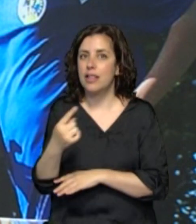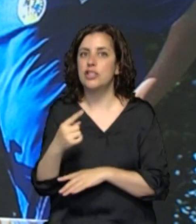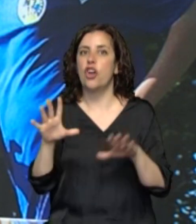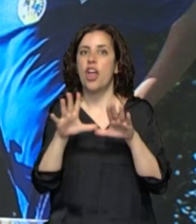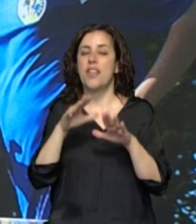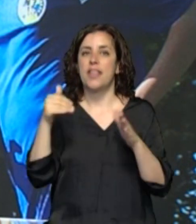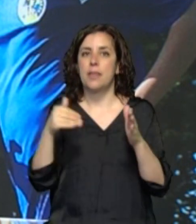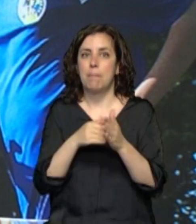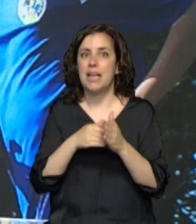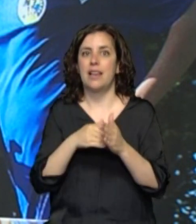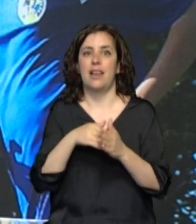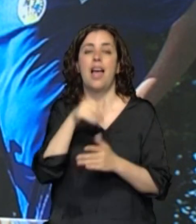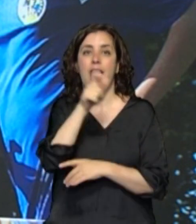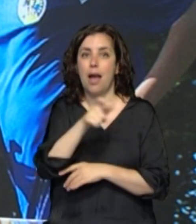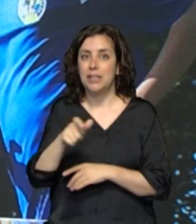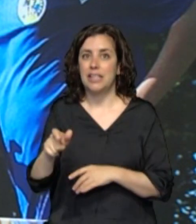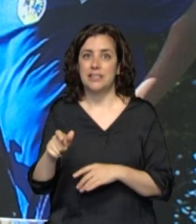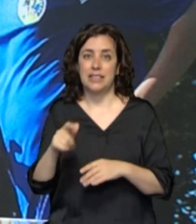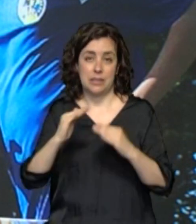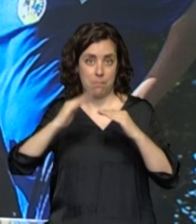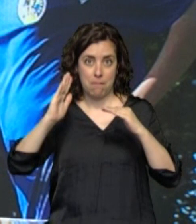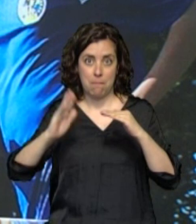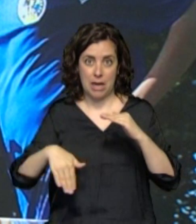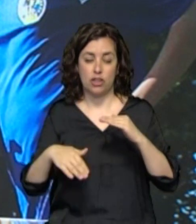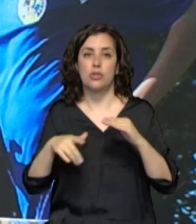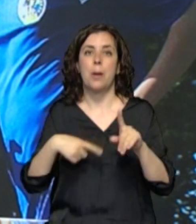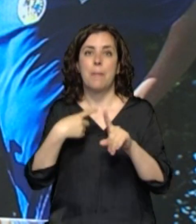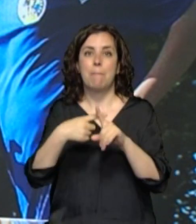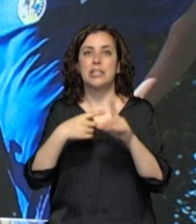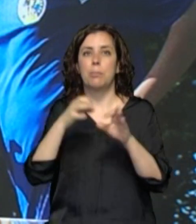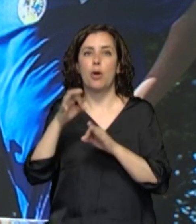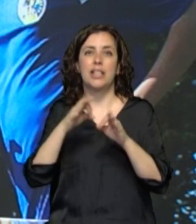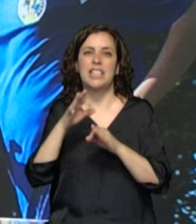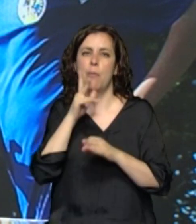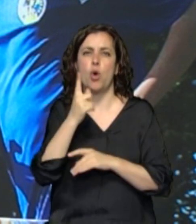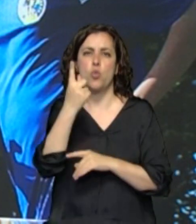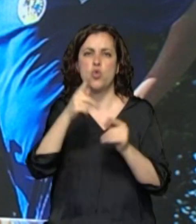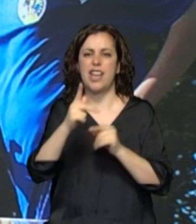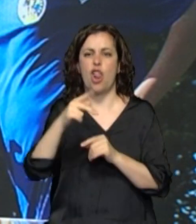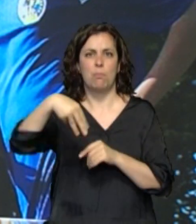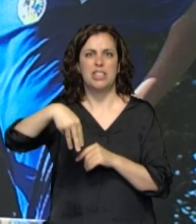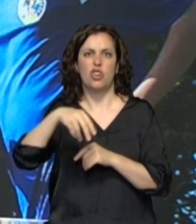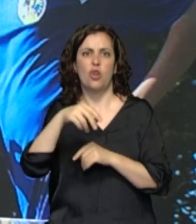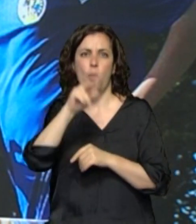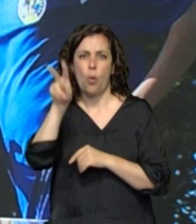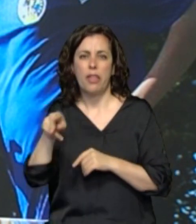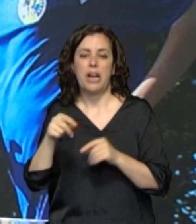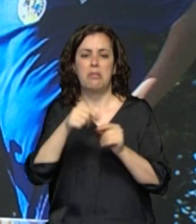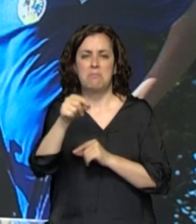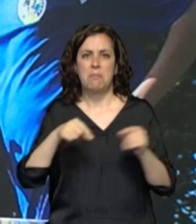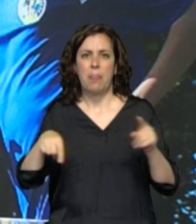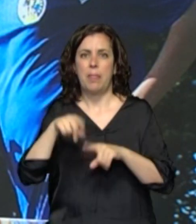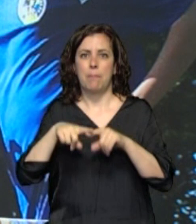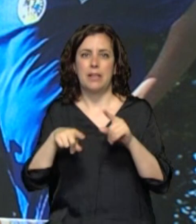inferior a 100 habitantes por kilómetro cuadrado podrán pasear y hacer deporte sin horarios. Lo que no se especifica son los horarios